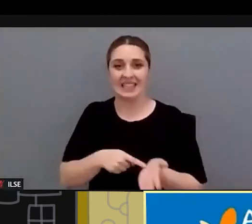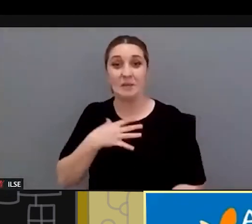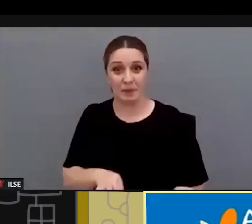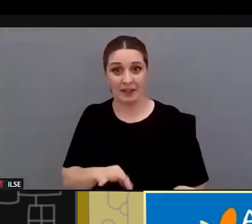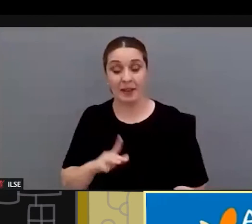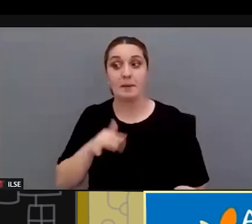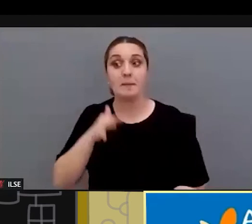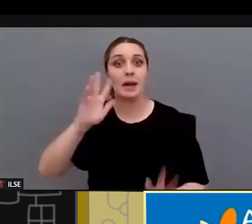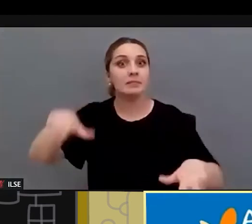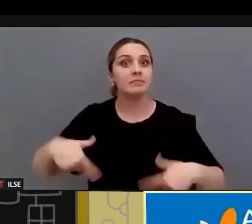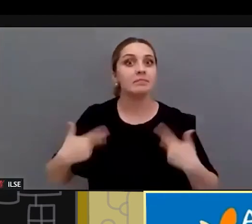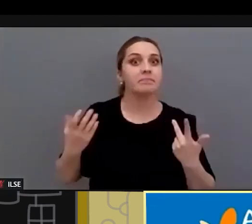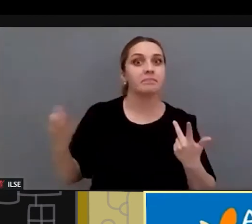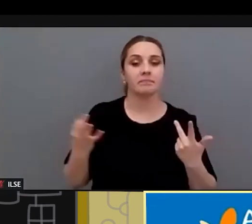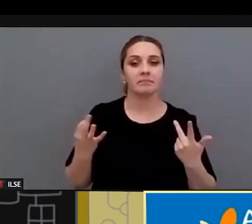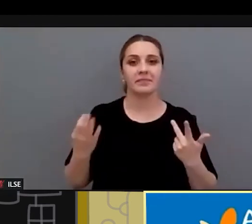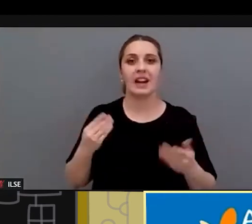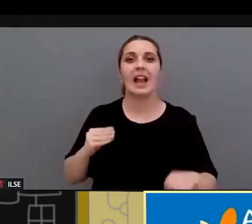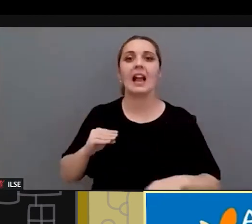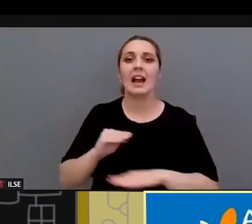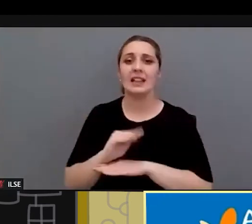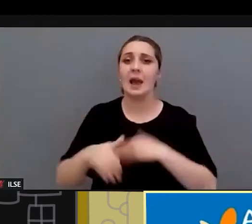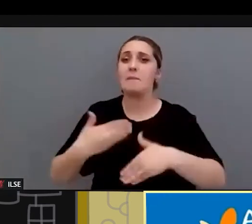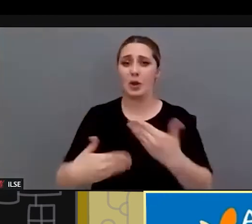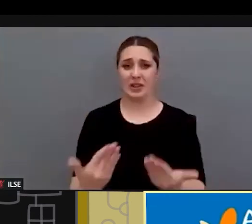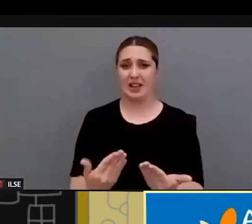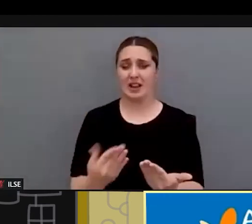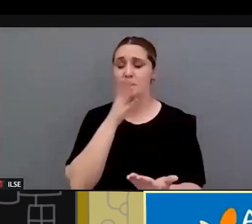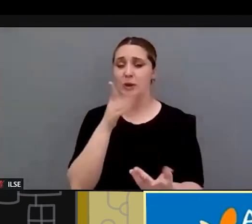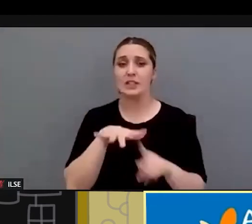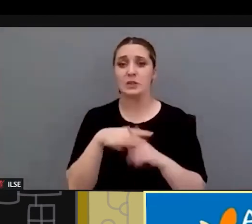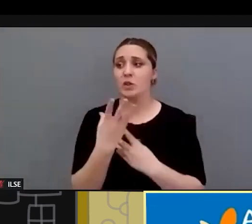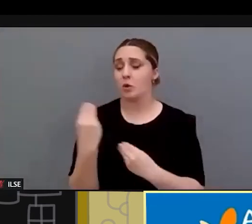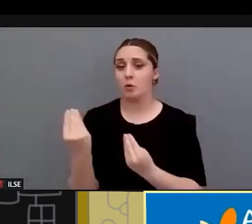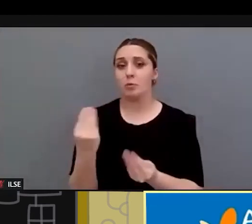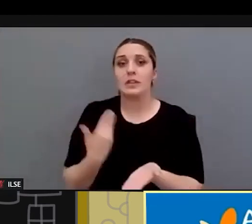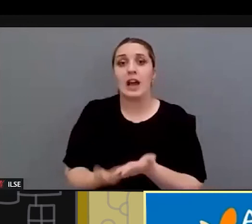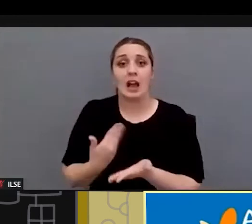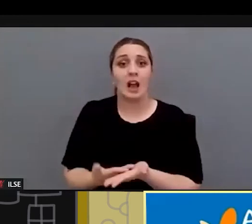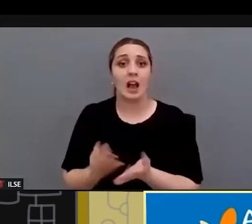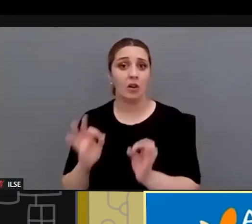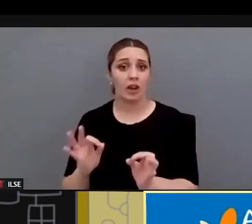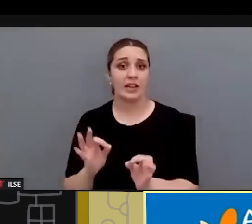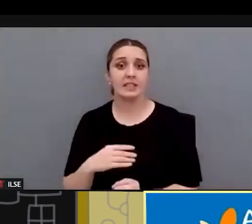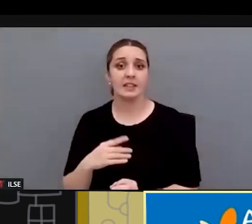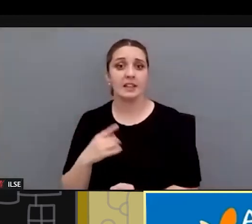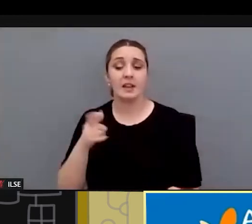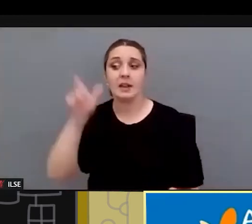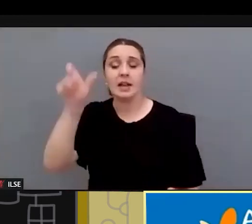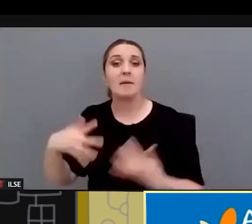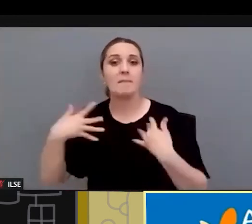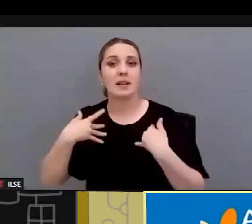permita que existan garantías procesales porque en muchos casos es la única prueba de cargo que se tiene la testifical de la víctima